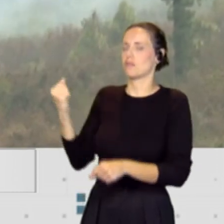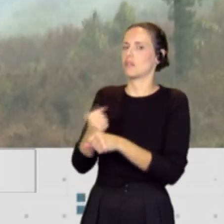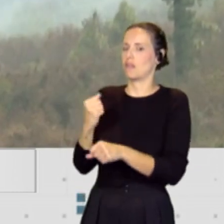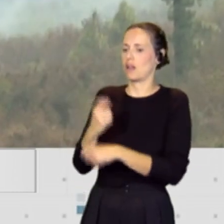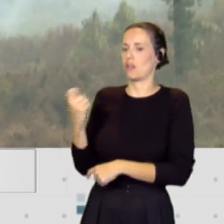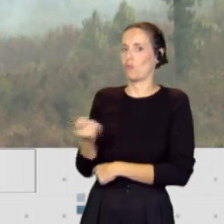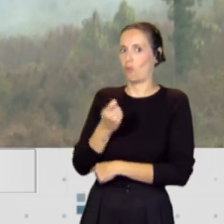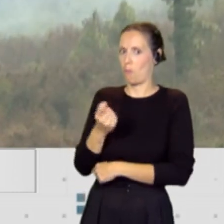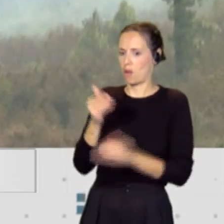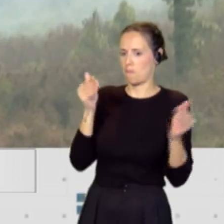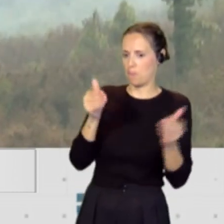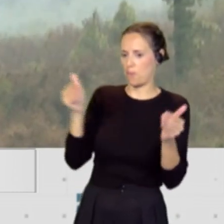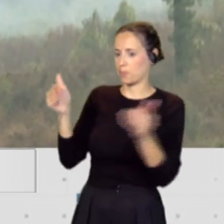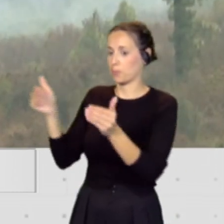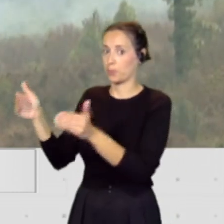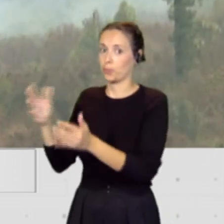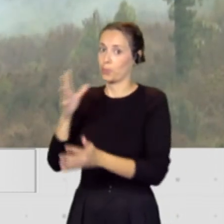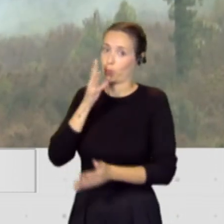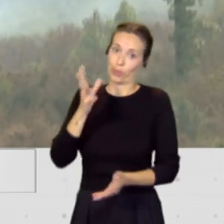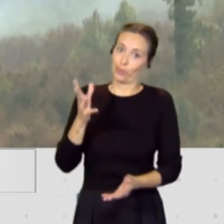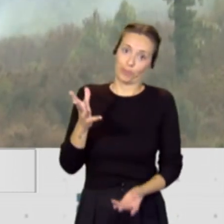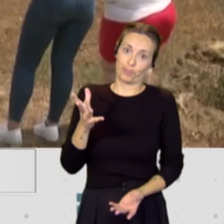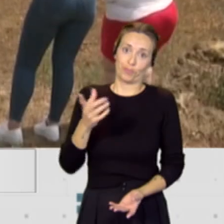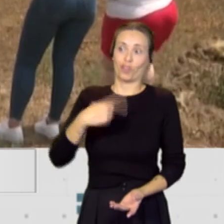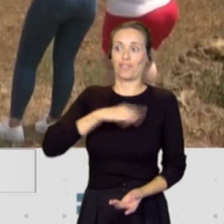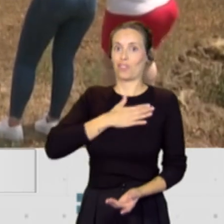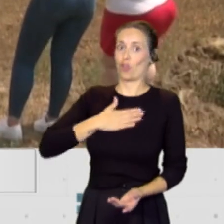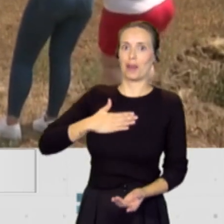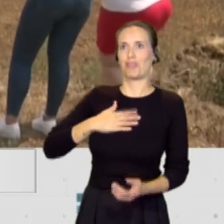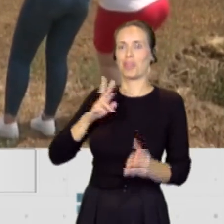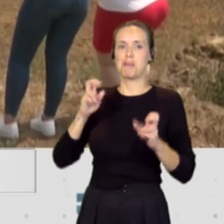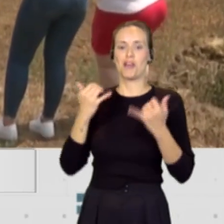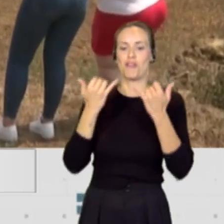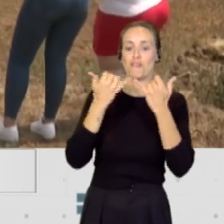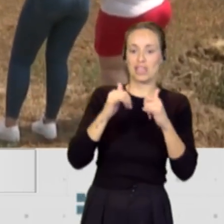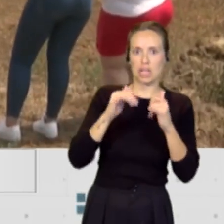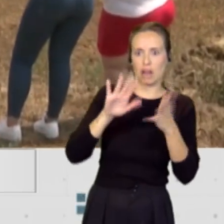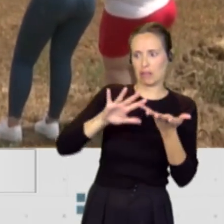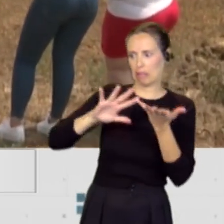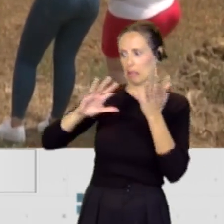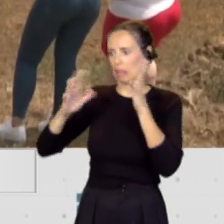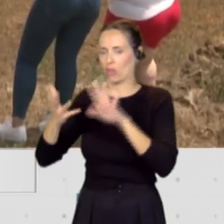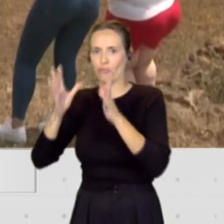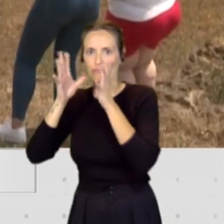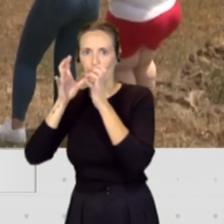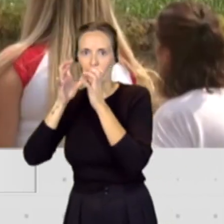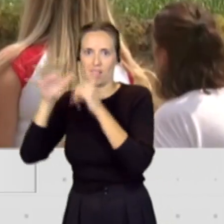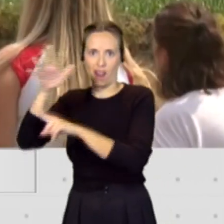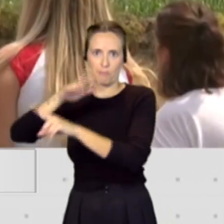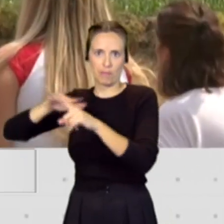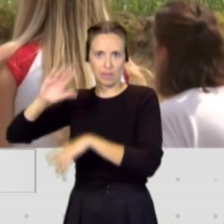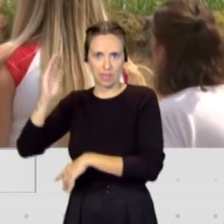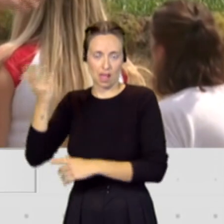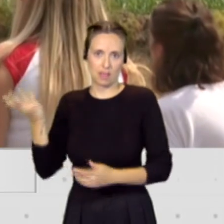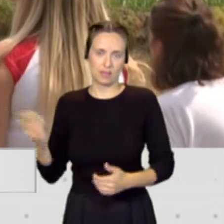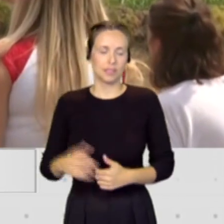bomberos porque a nadie le apetece que una festividad termine en una desgracia, una catástrofe ambiental. Bueno,